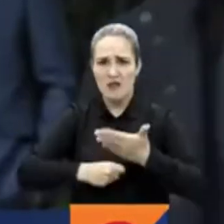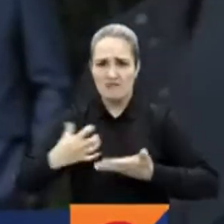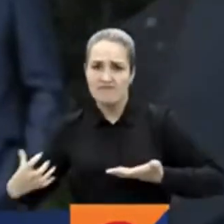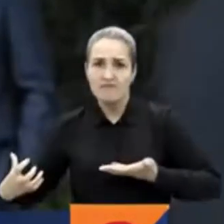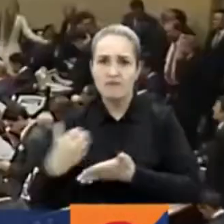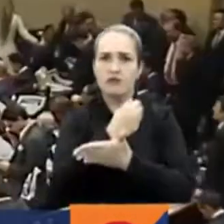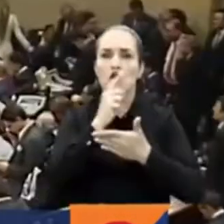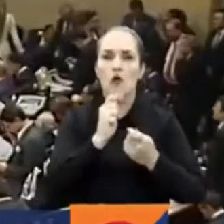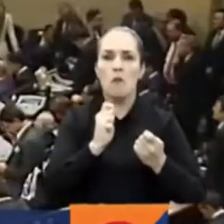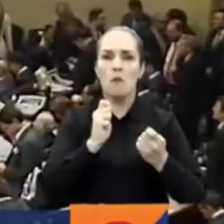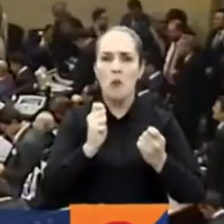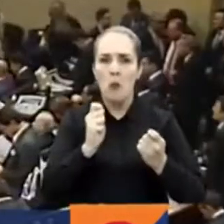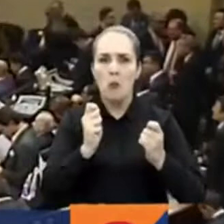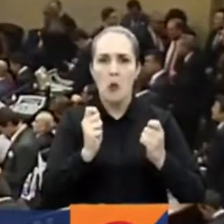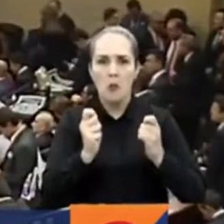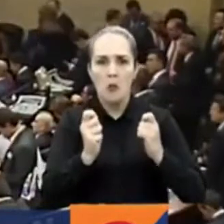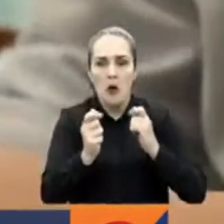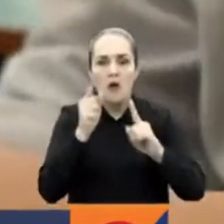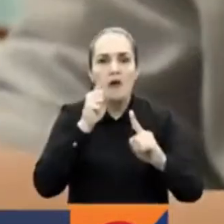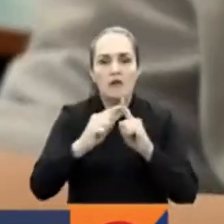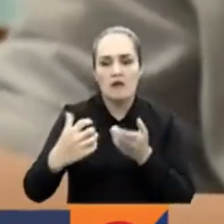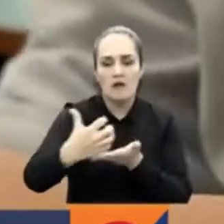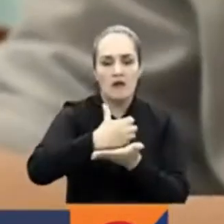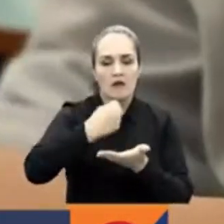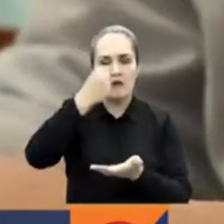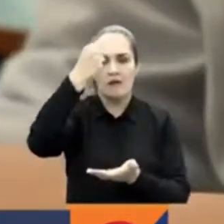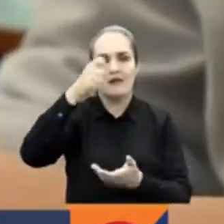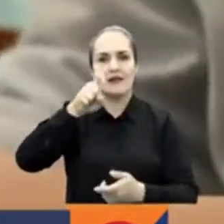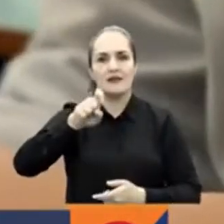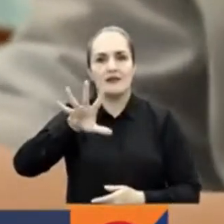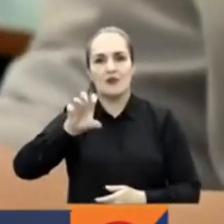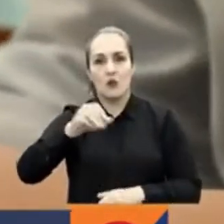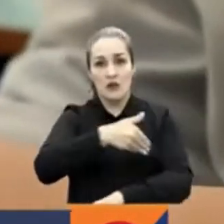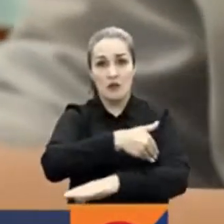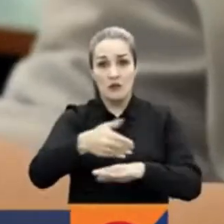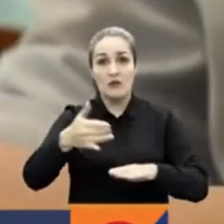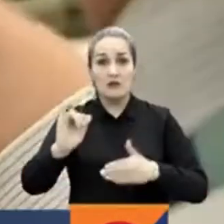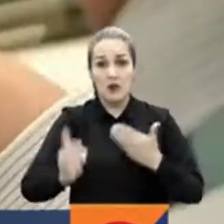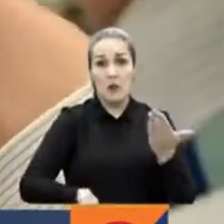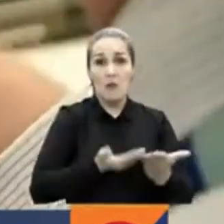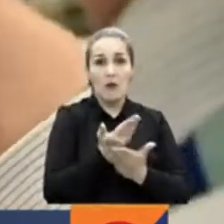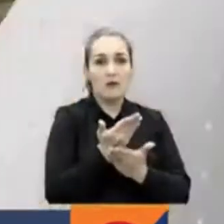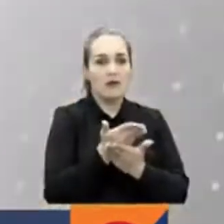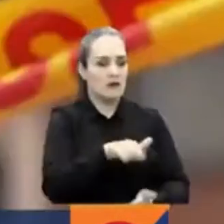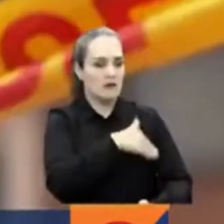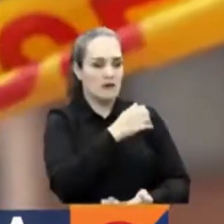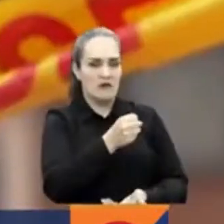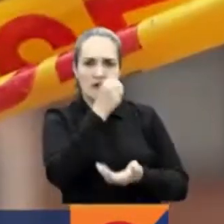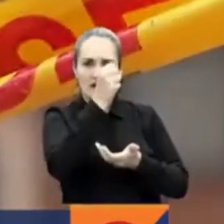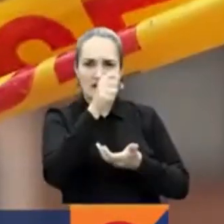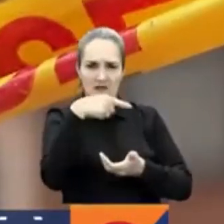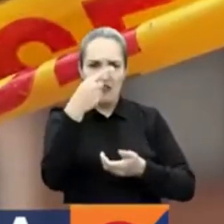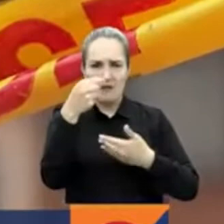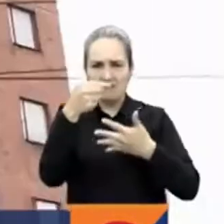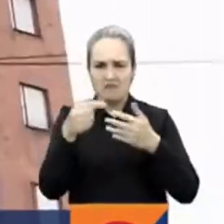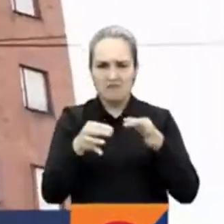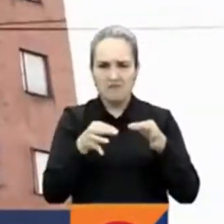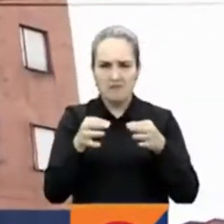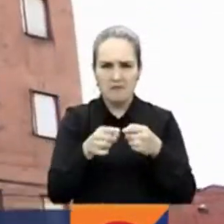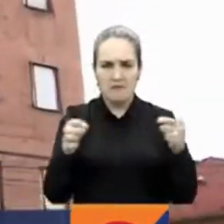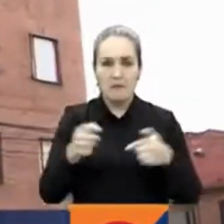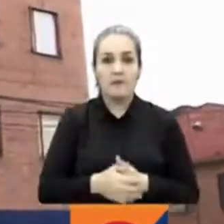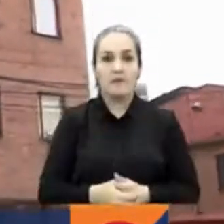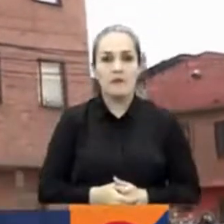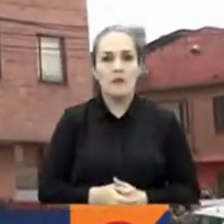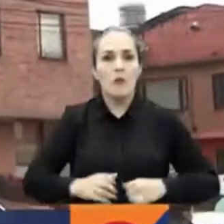de 50 billones. El ministro de Hacienda explicó la propuesta. Detalles en minutos. Tragedia en